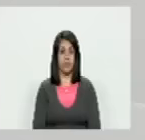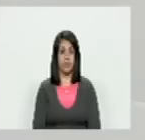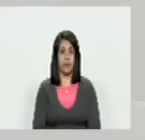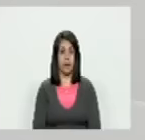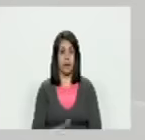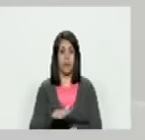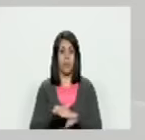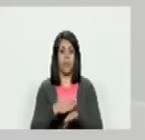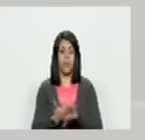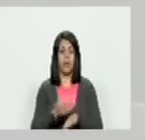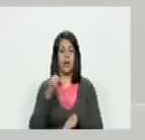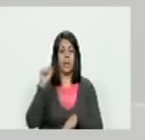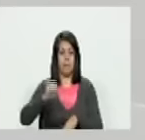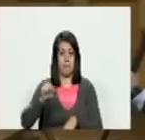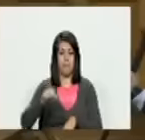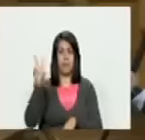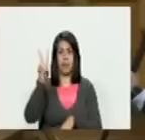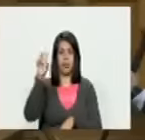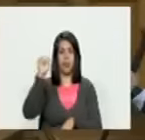¿por qué sí en Venezuela?